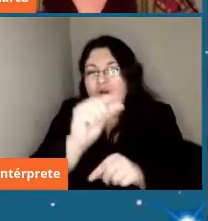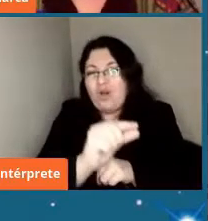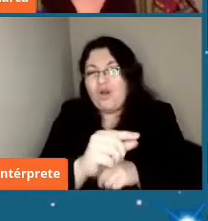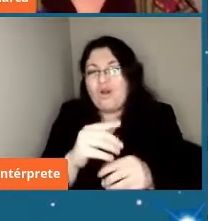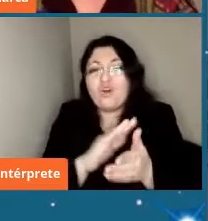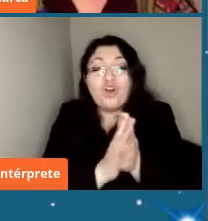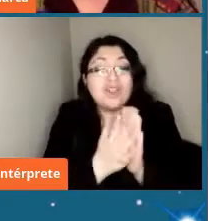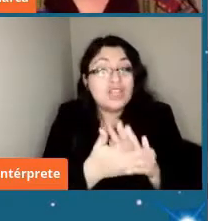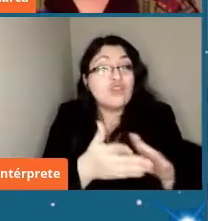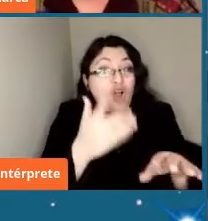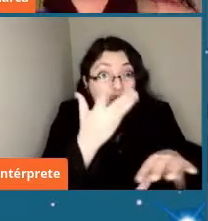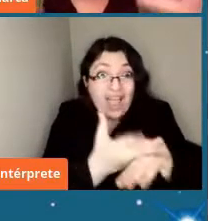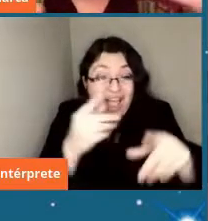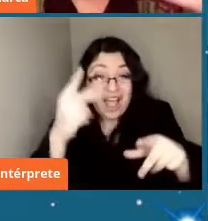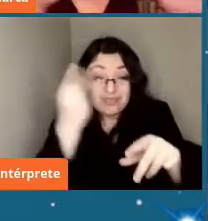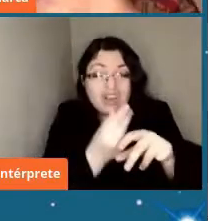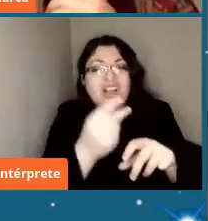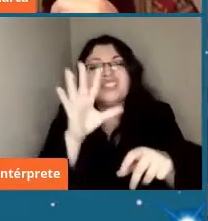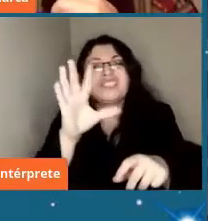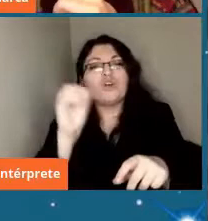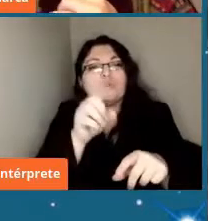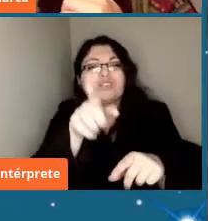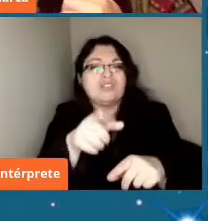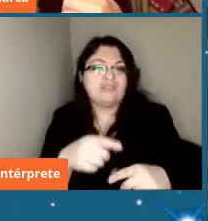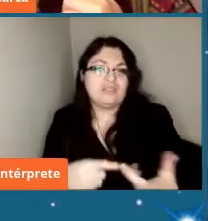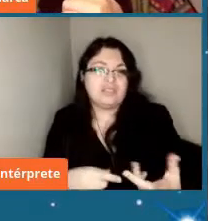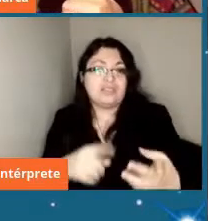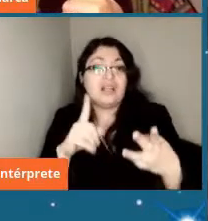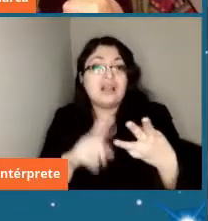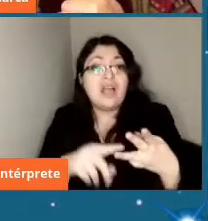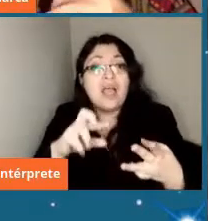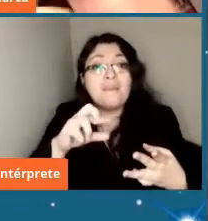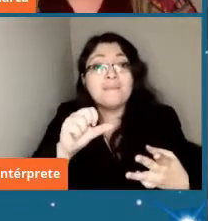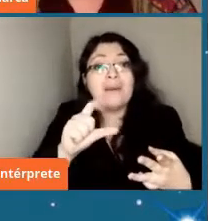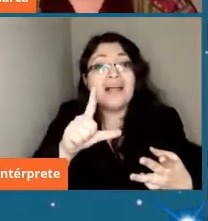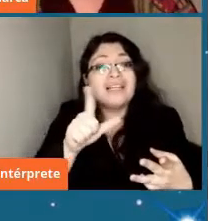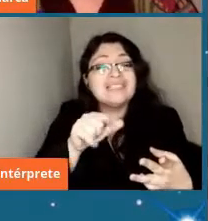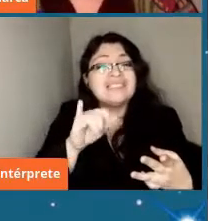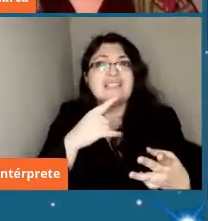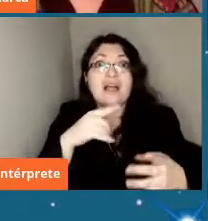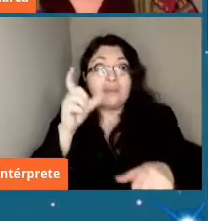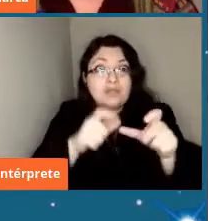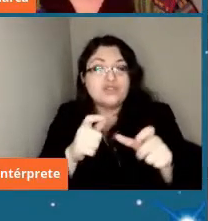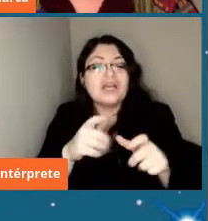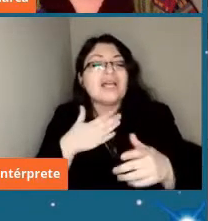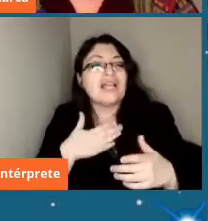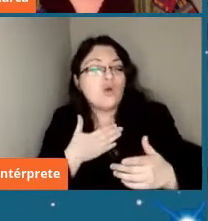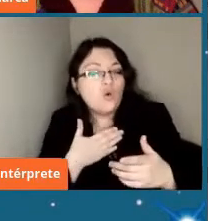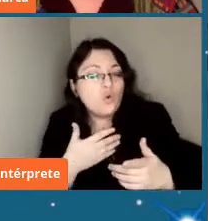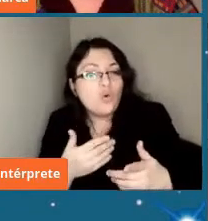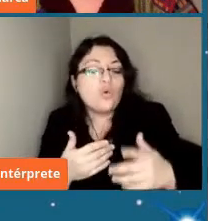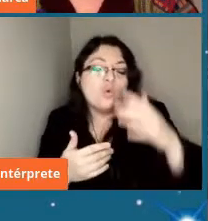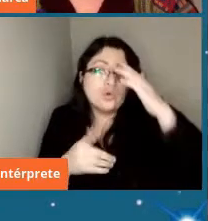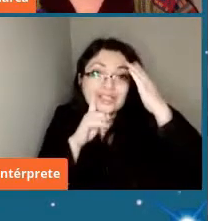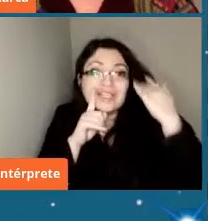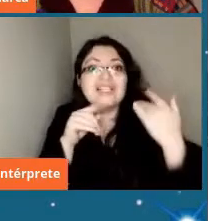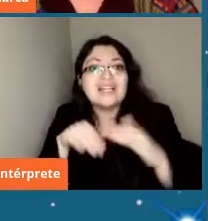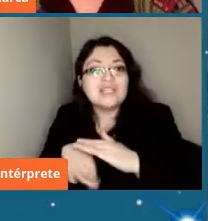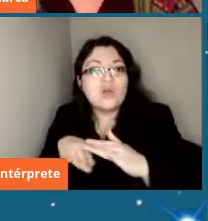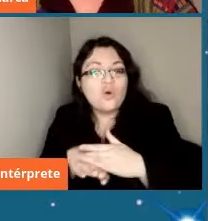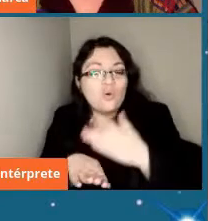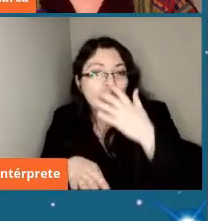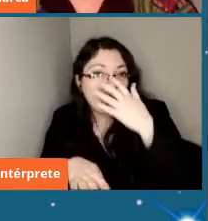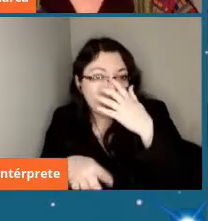las colecciones las palacitas que son las más buscadas por la gente que colecciona meteoritos que tienen estos silicatos de